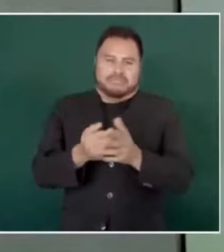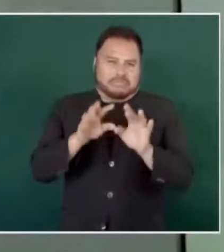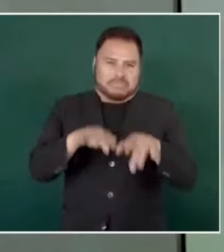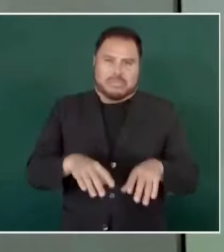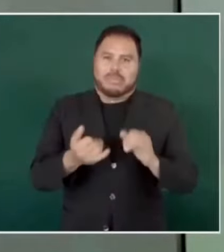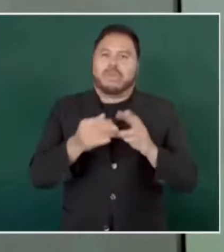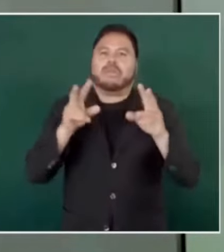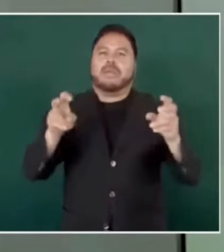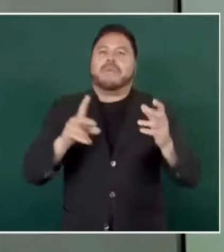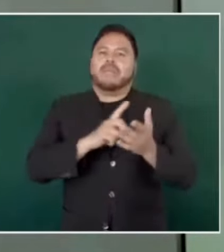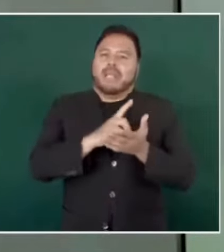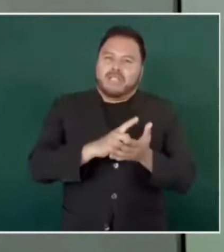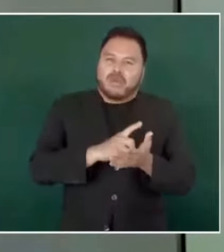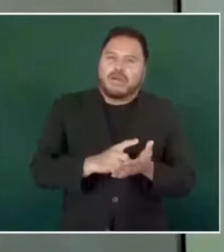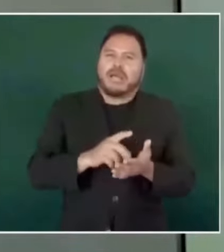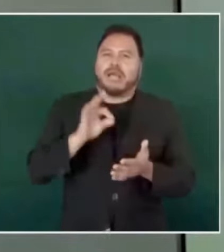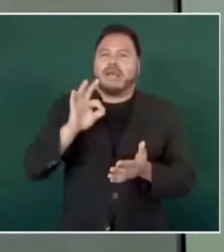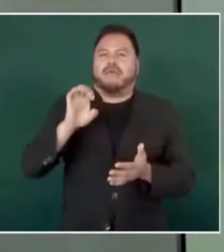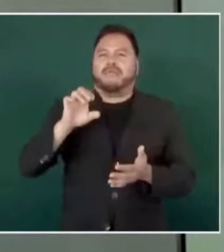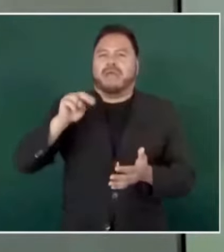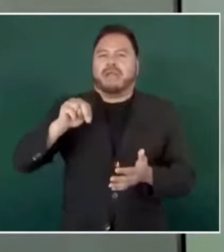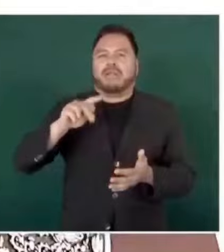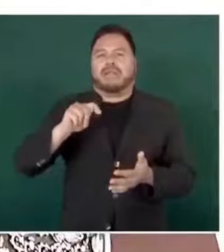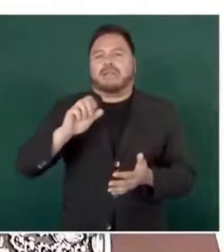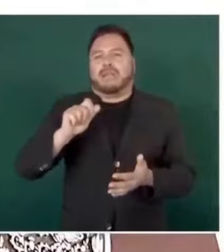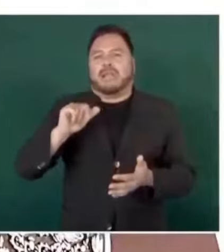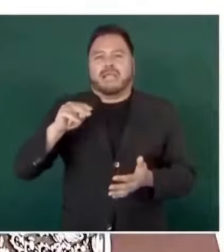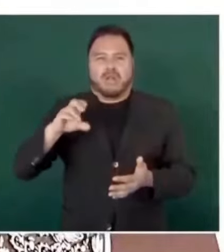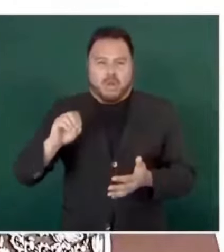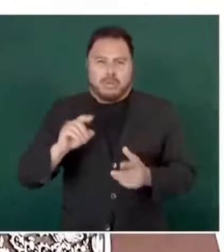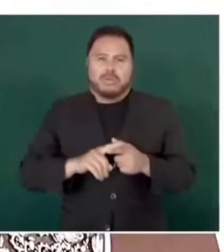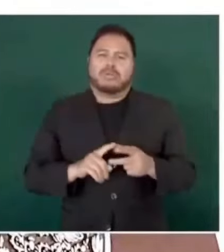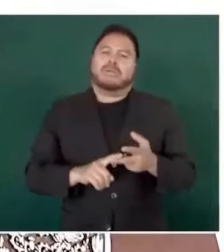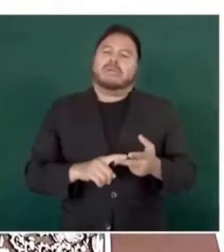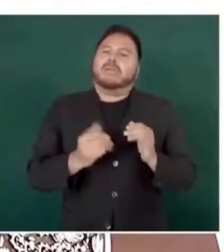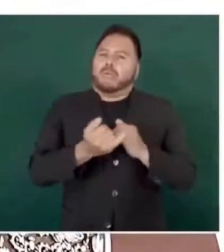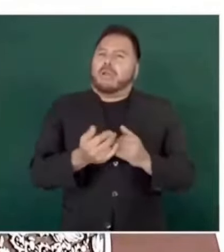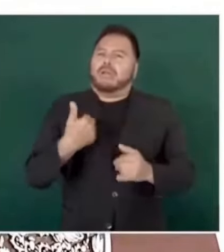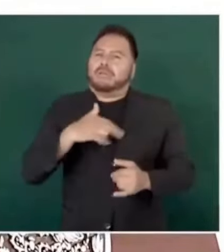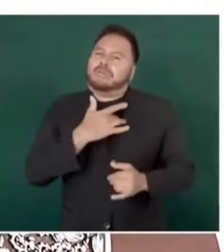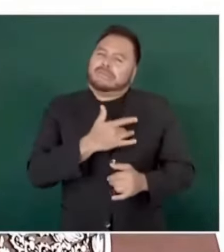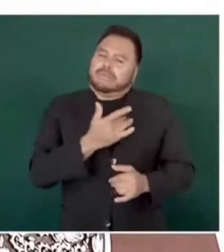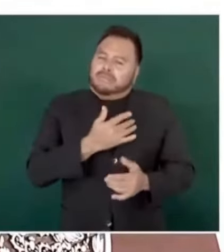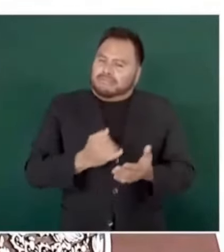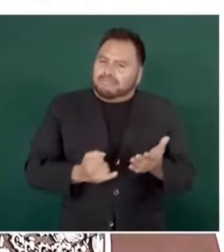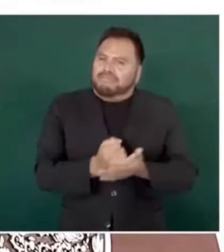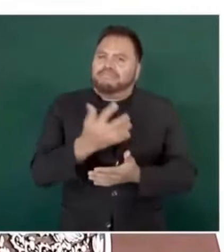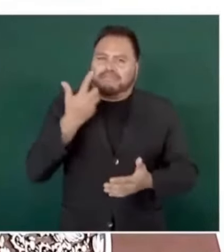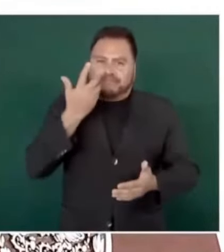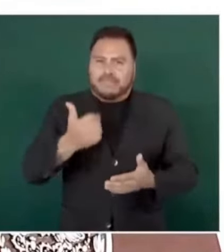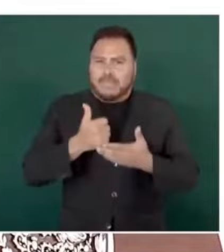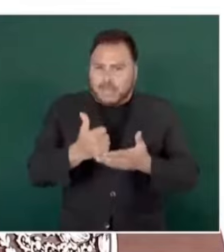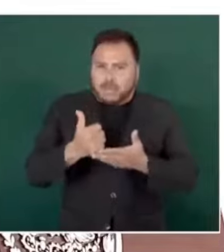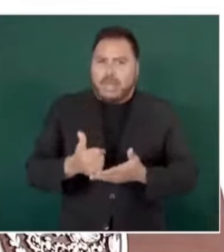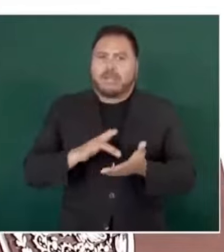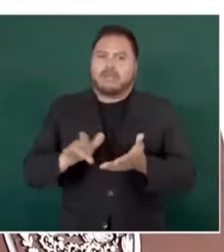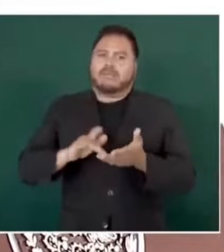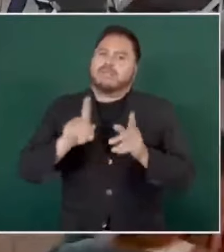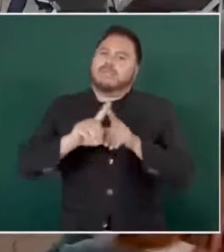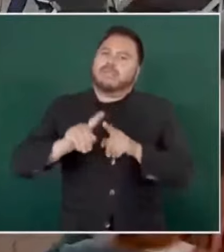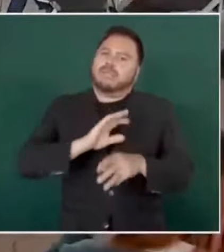lo del fentanilo, con la disposición nuestra de ayudar en todo,